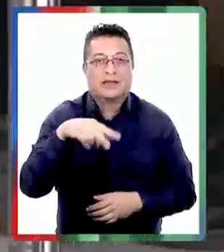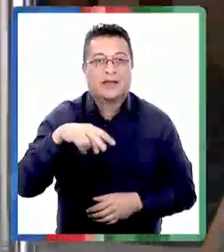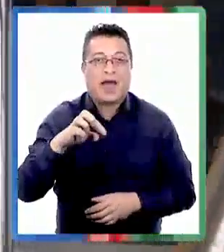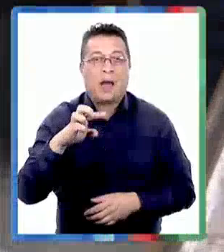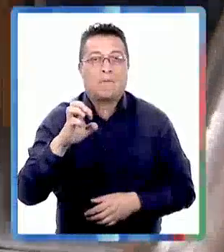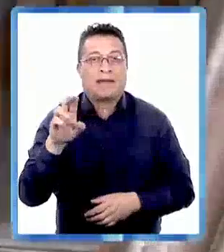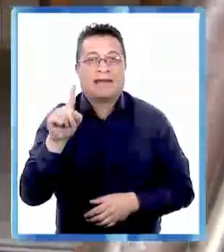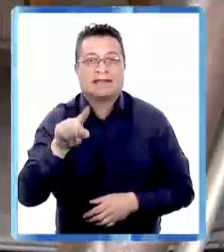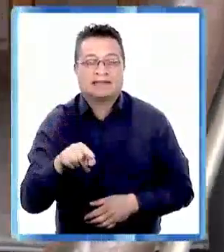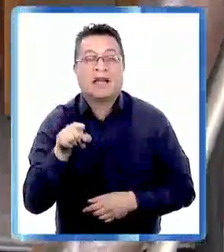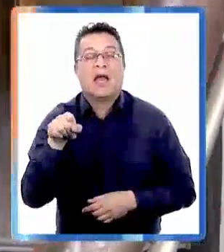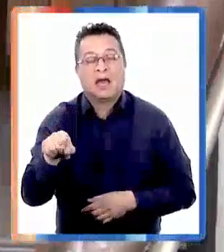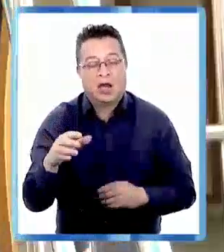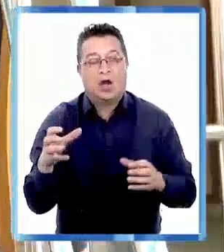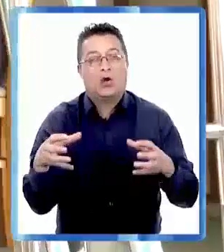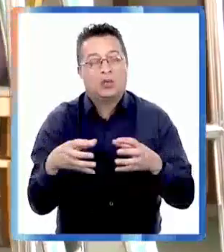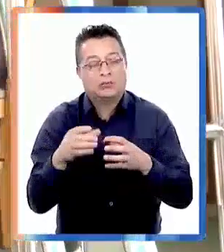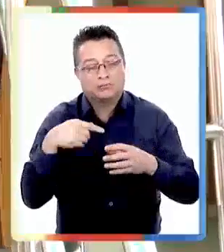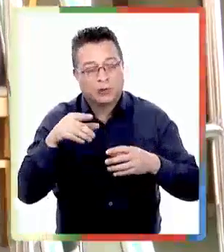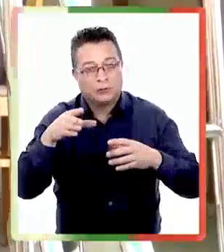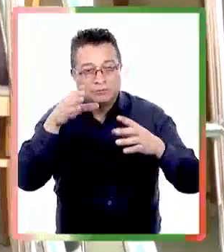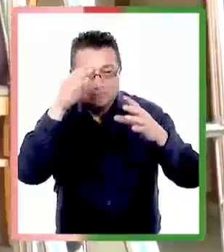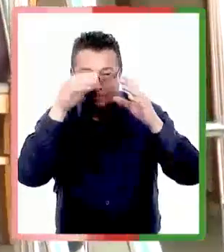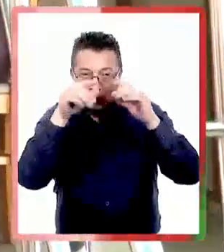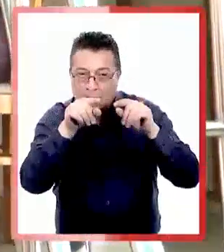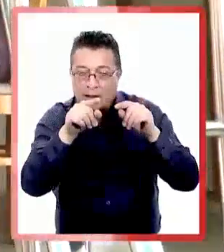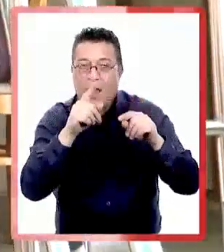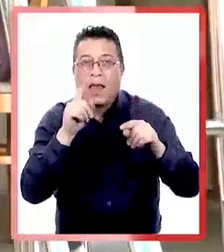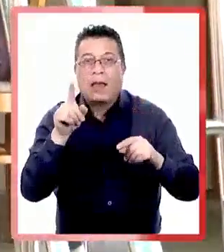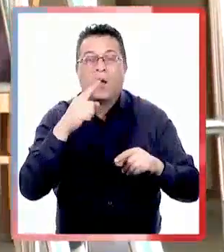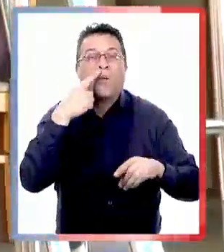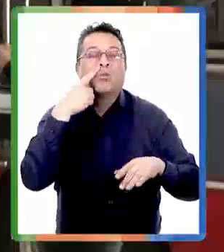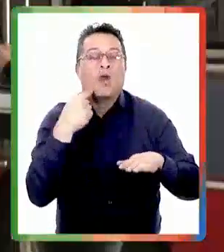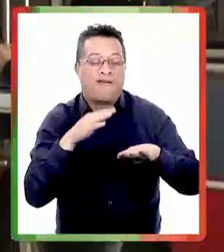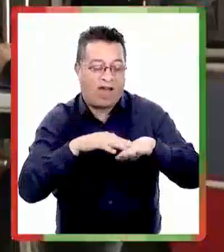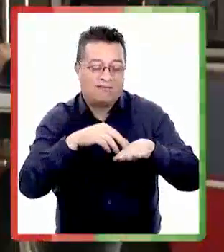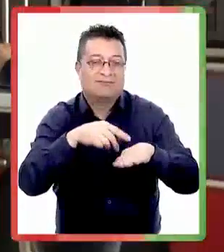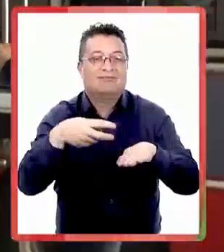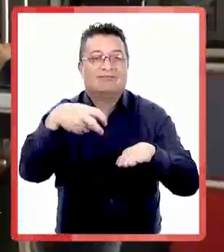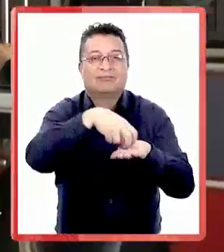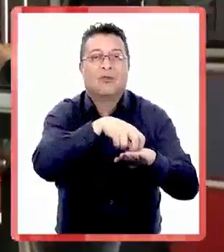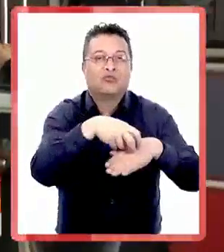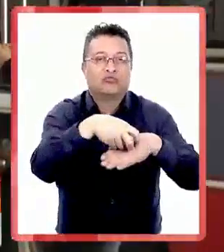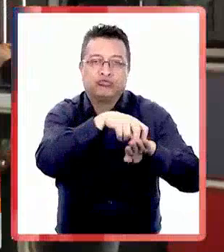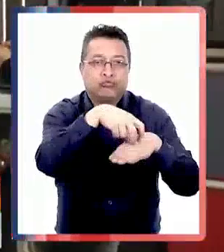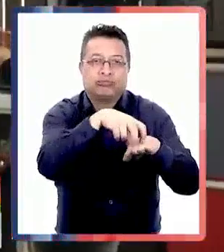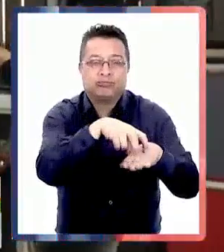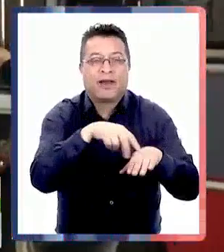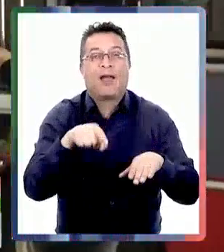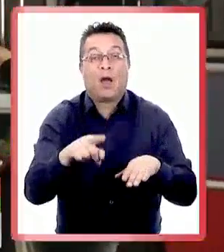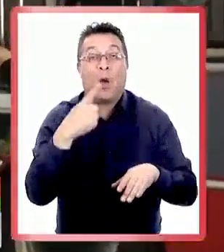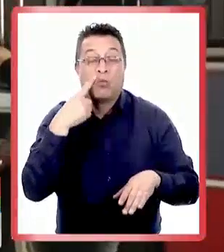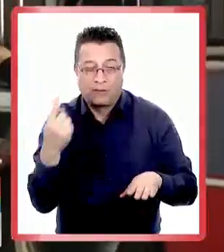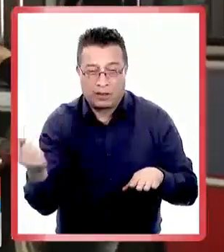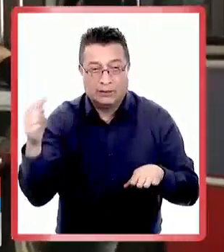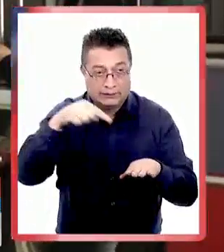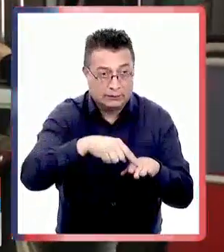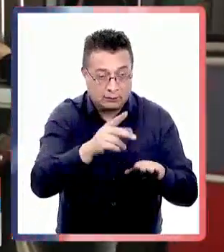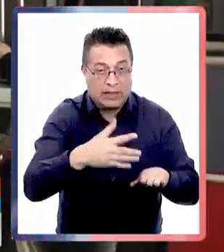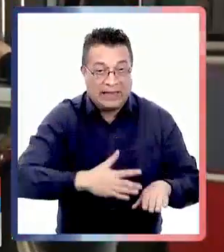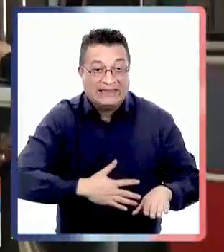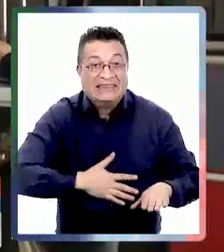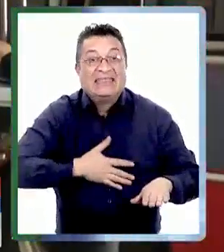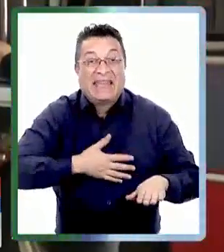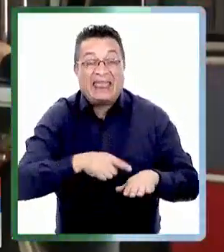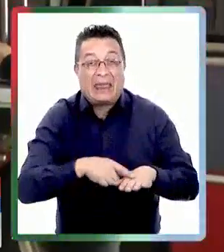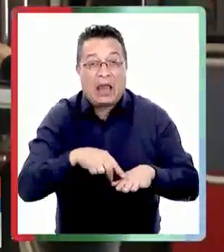Senapred junto a la experimentación que brinda el simulador la idea de traerlo acá mostrárselo a los niños es que ellos